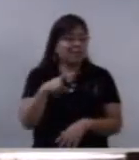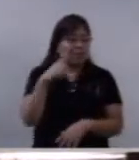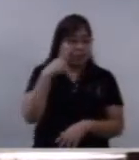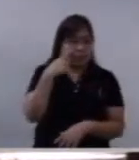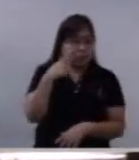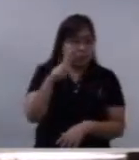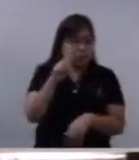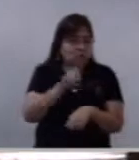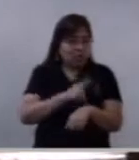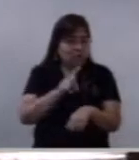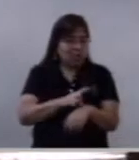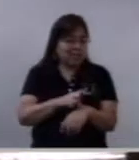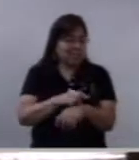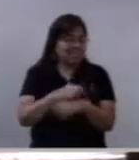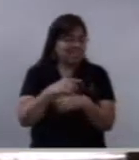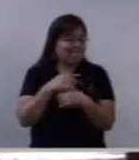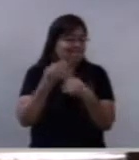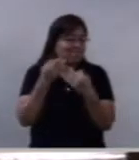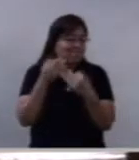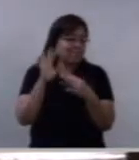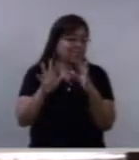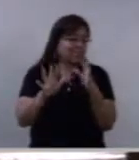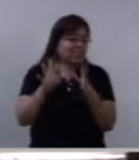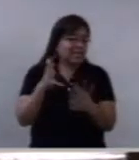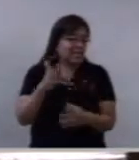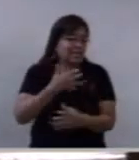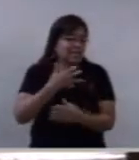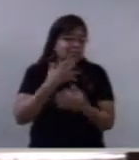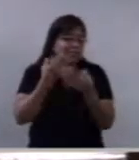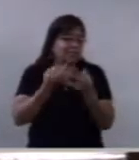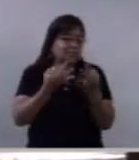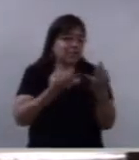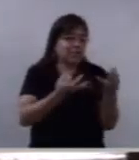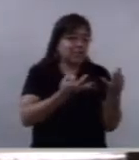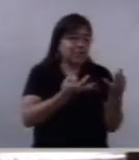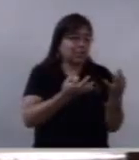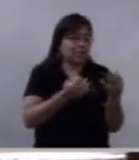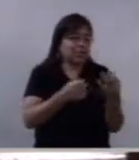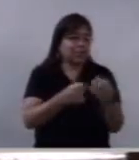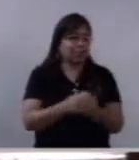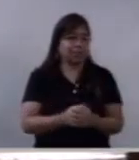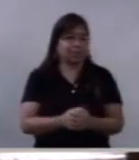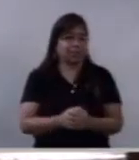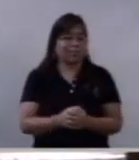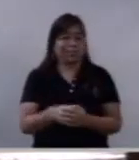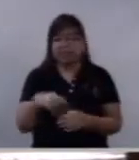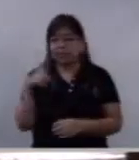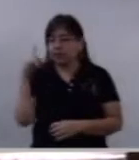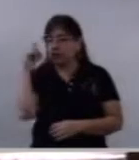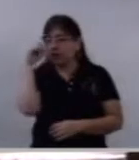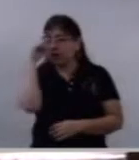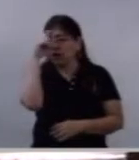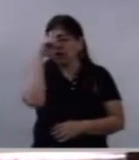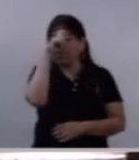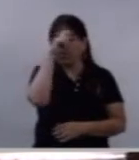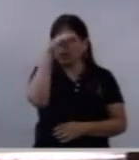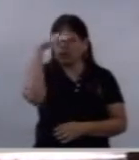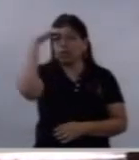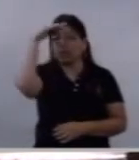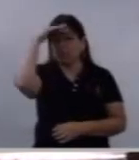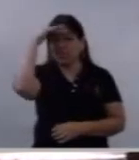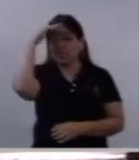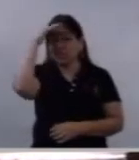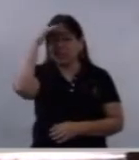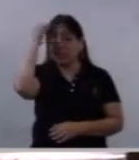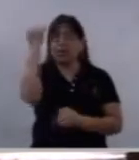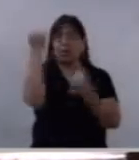nos vencen las seducciones humanas. Qué difícil pensar como Dios,